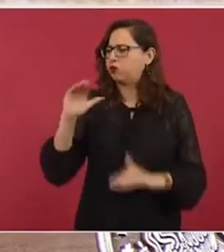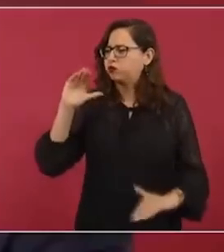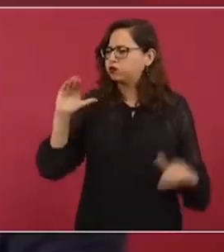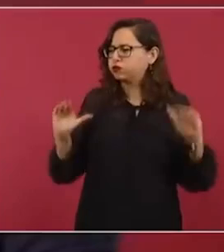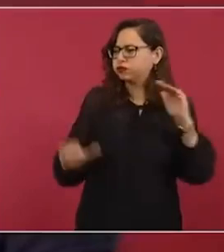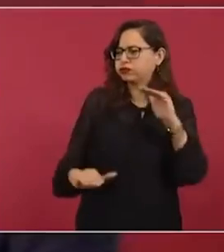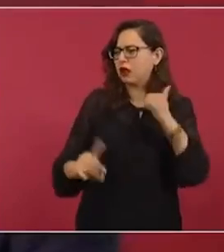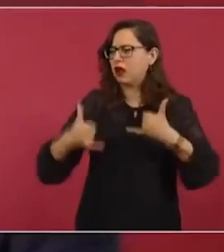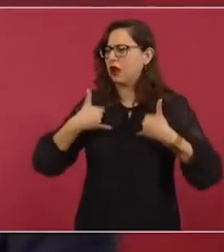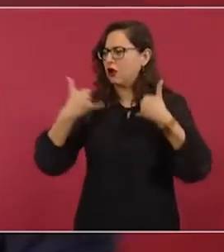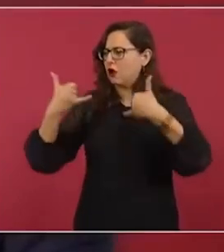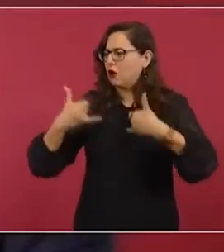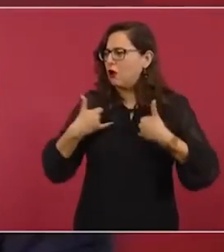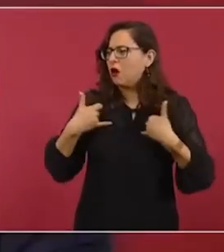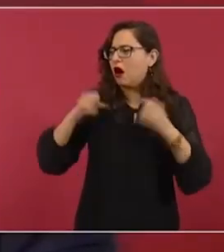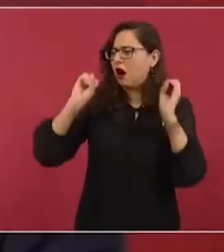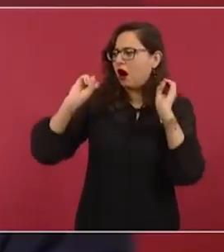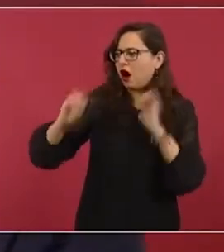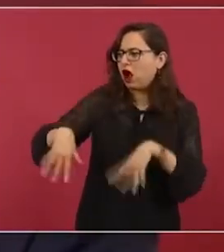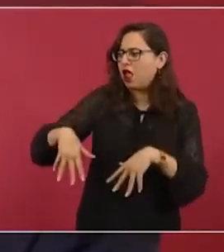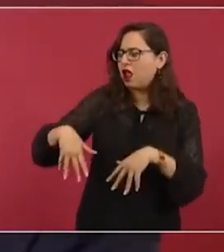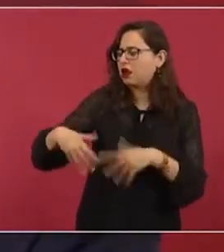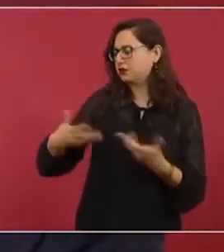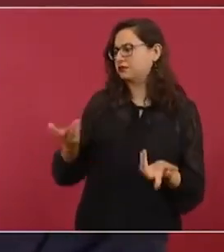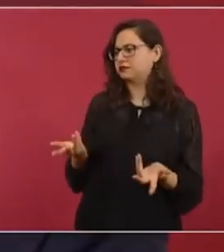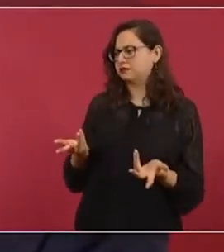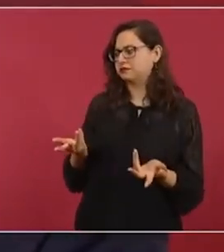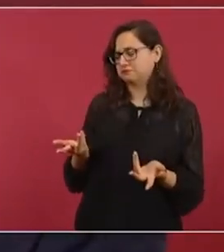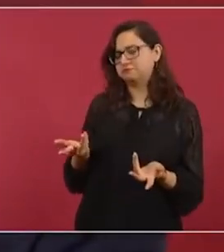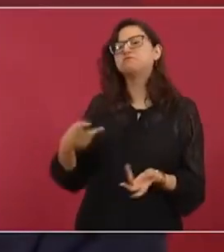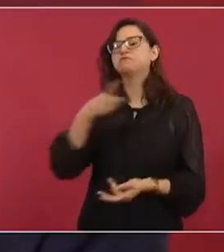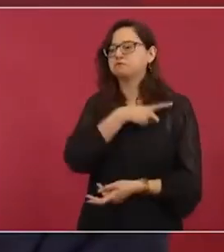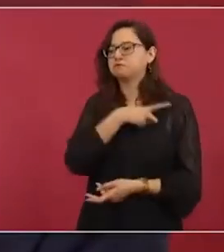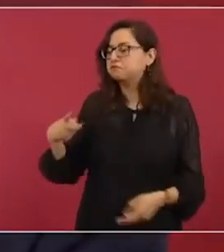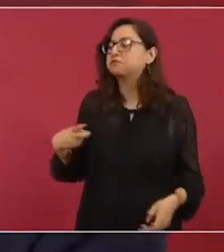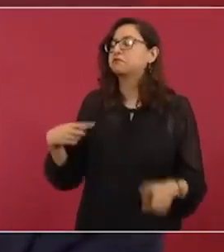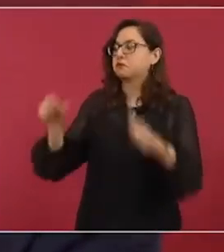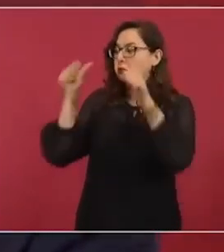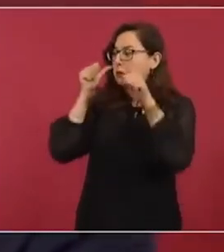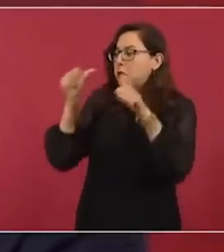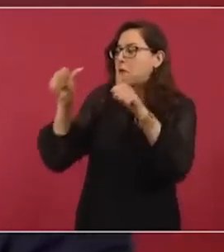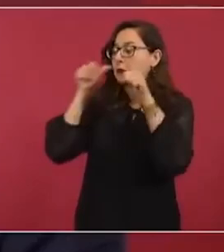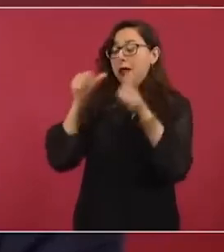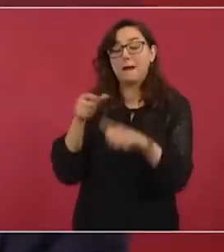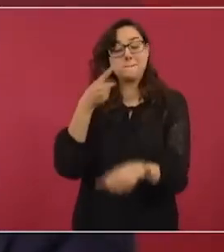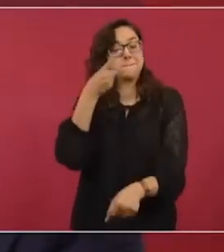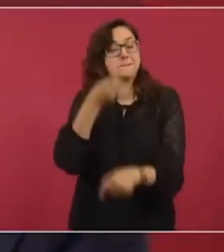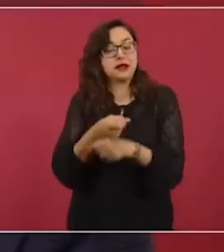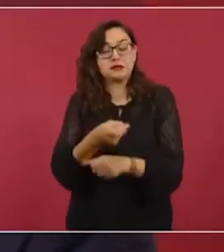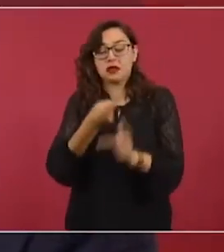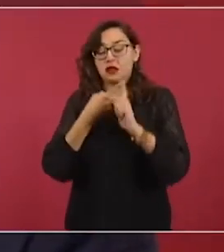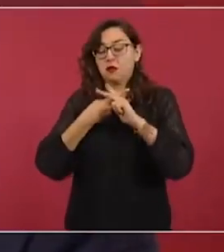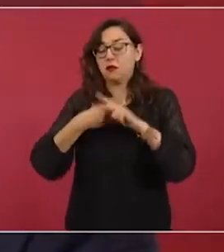atender a los jóvenes. Pues como eso es lo que empezamos a hacer desde el principio,